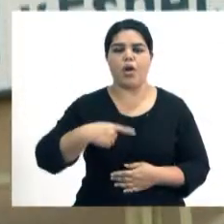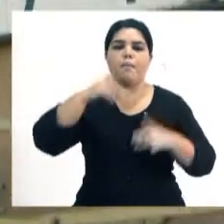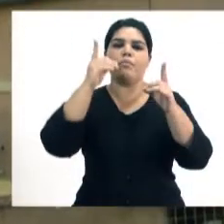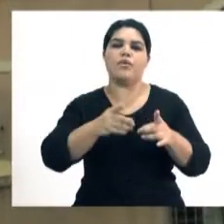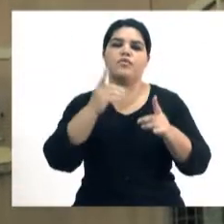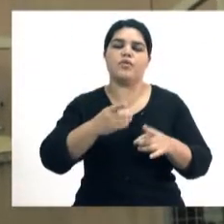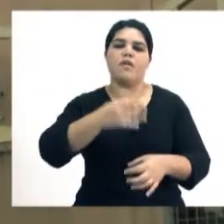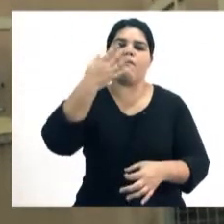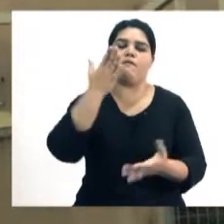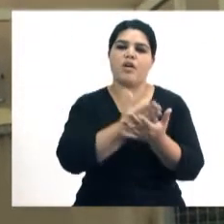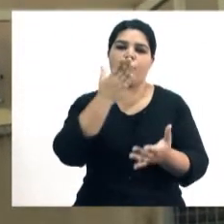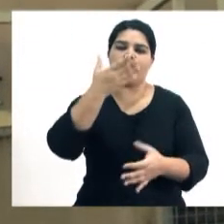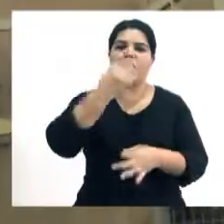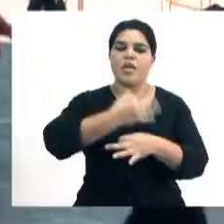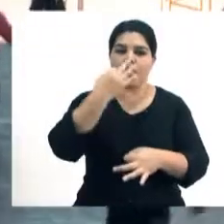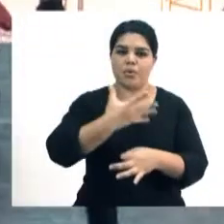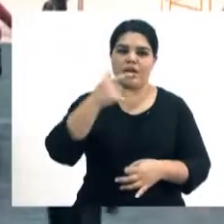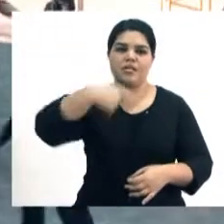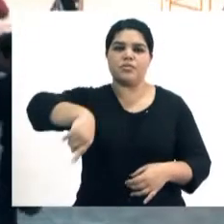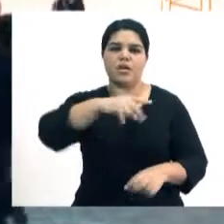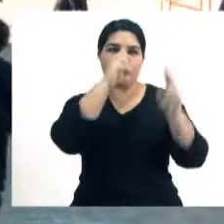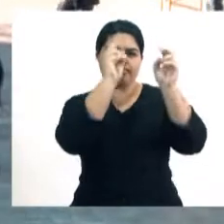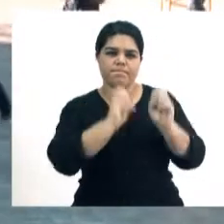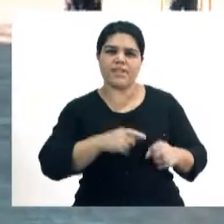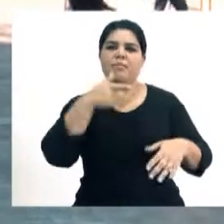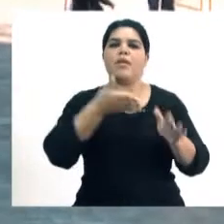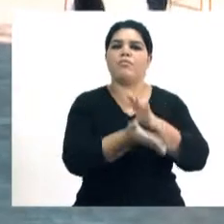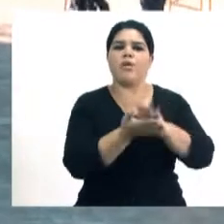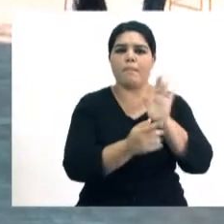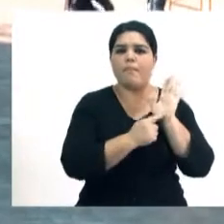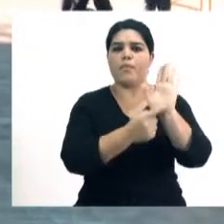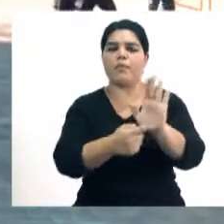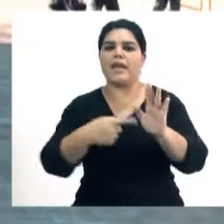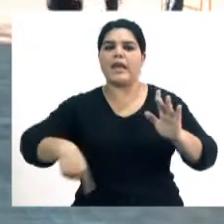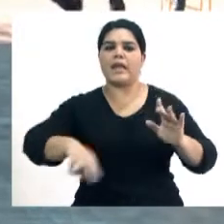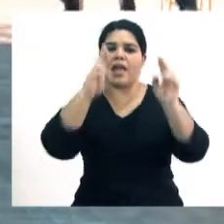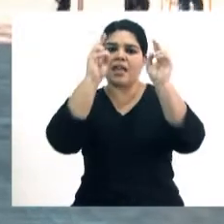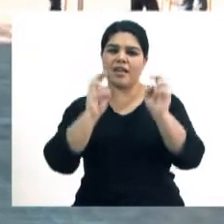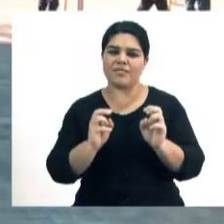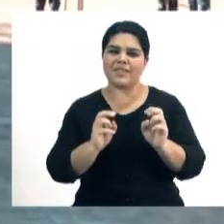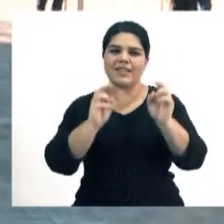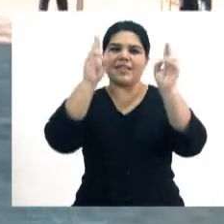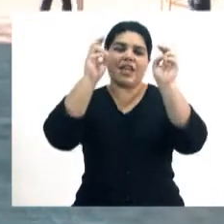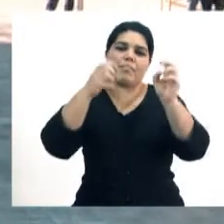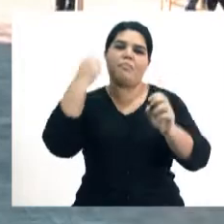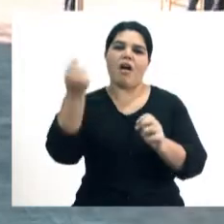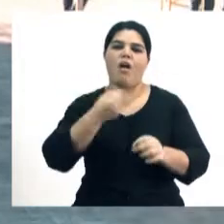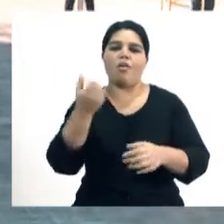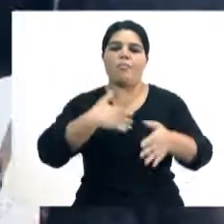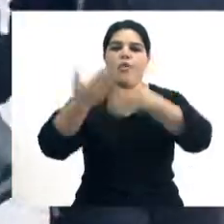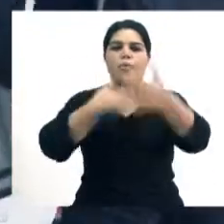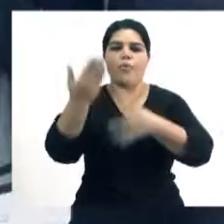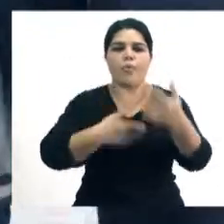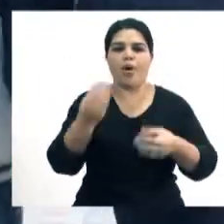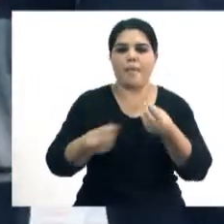Docentes de la Facultad de Educación Elemental y Especial investigaron y publicaron artículos sobre la importancia del juego en los niños como